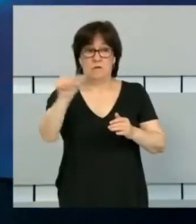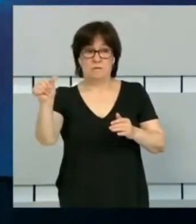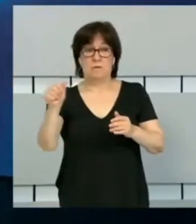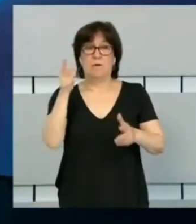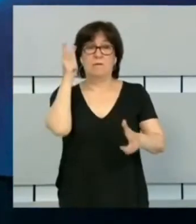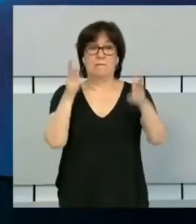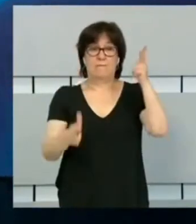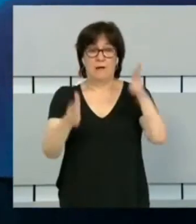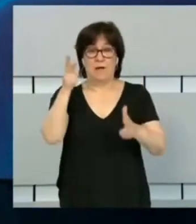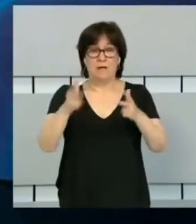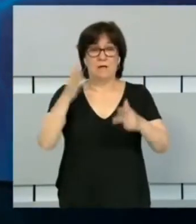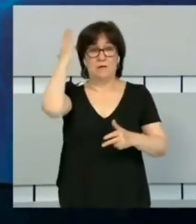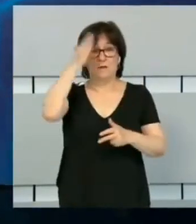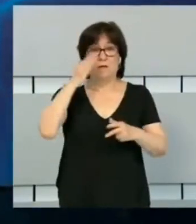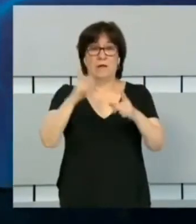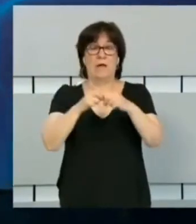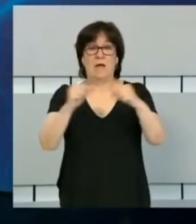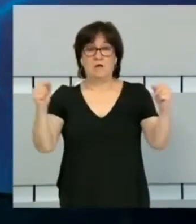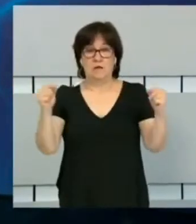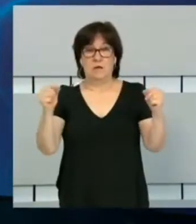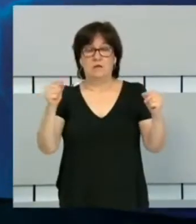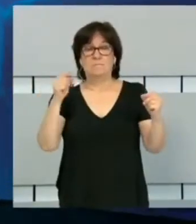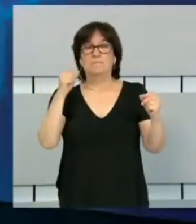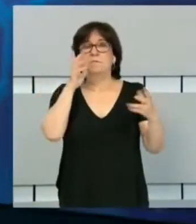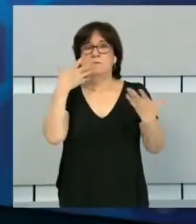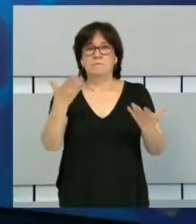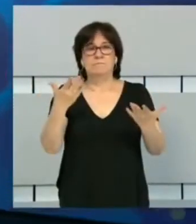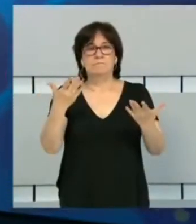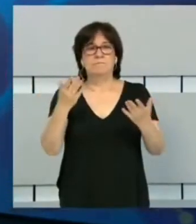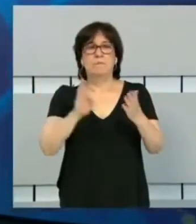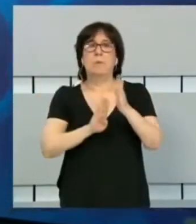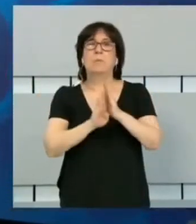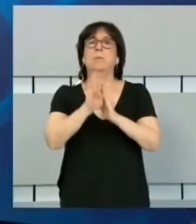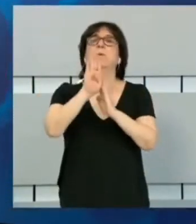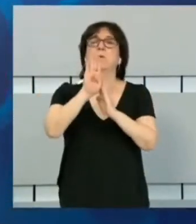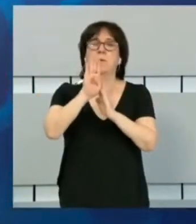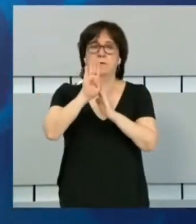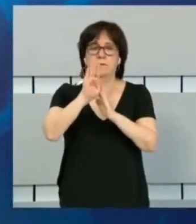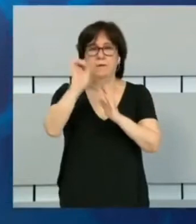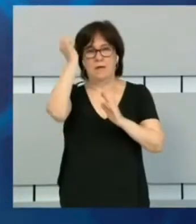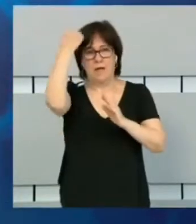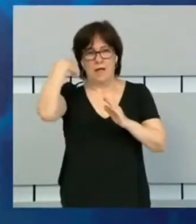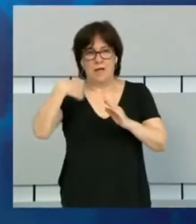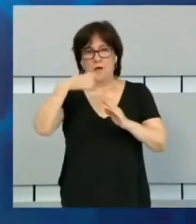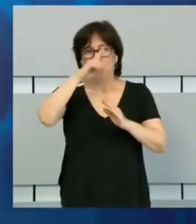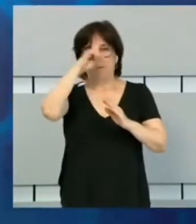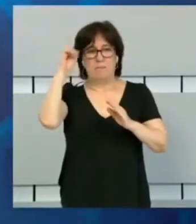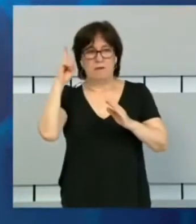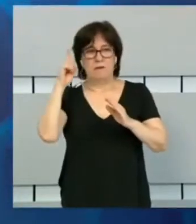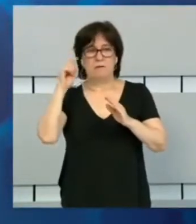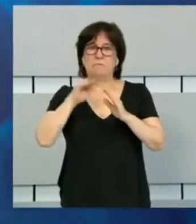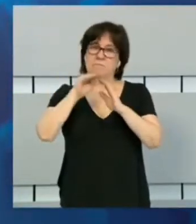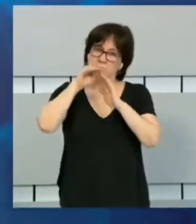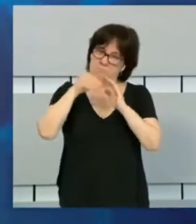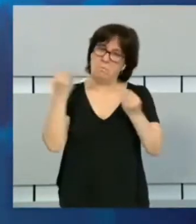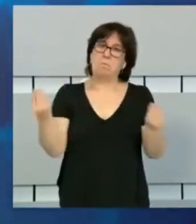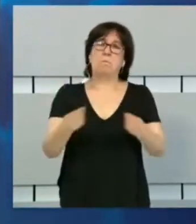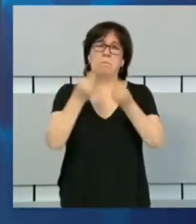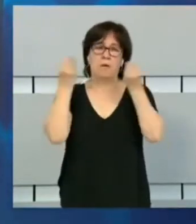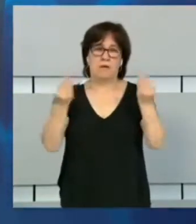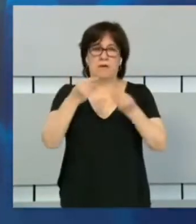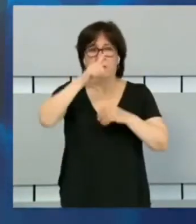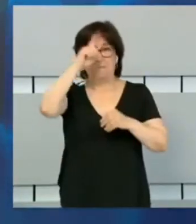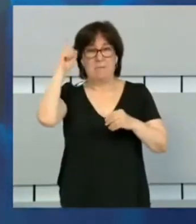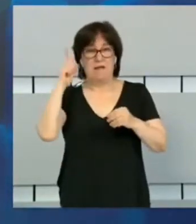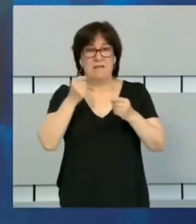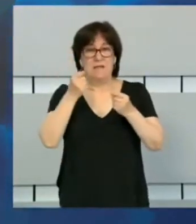País Vasco, Navarra y Asturias muestran un leve repunte, mientras que Aragón y Madrid muestran una clara mejora. Allí en